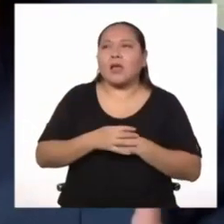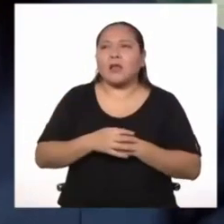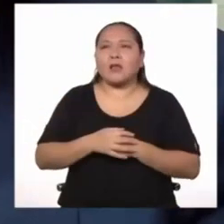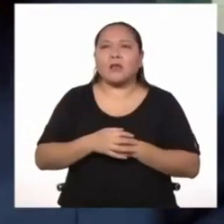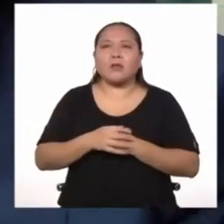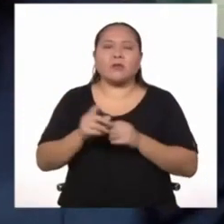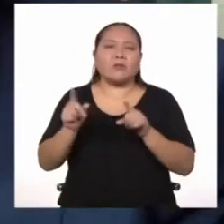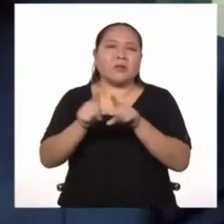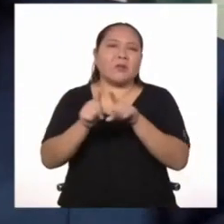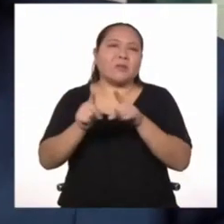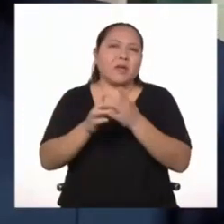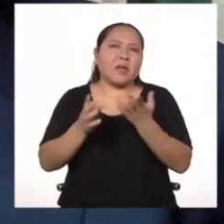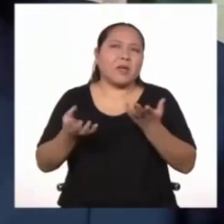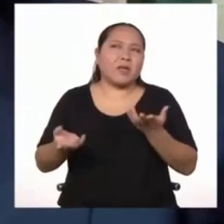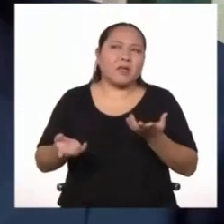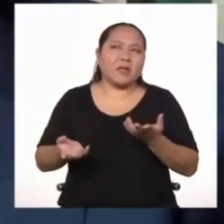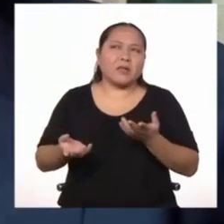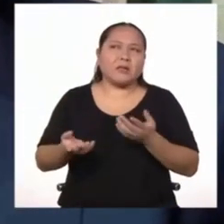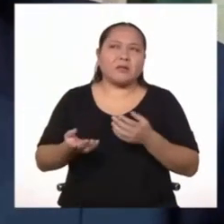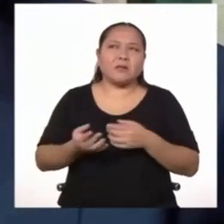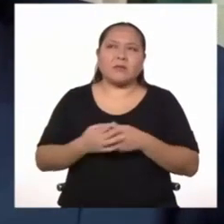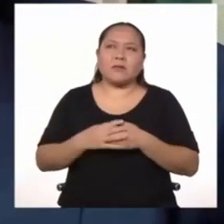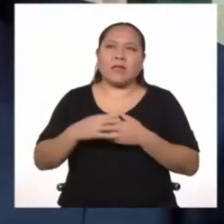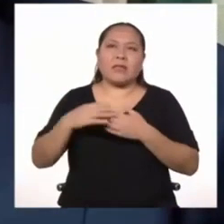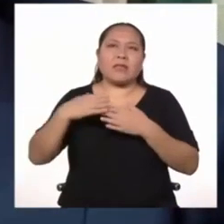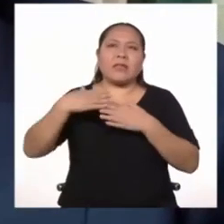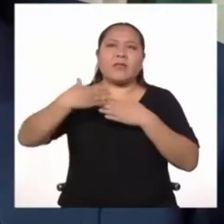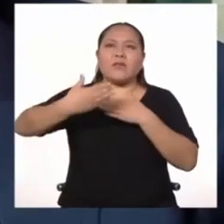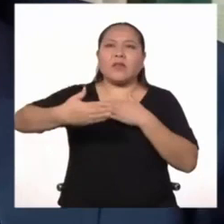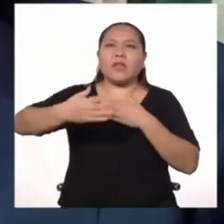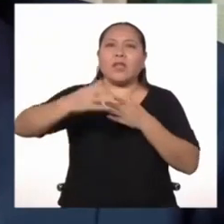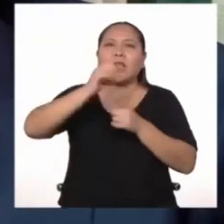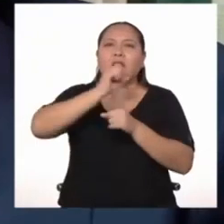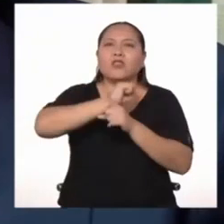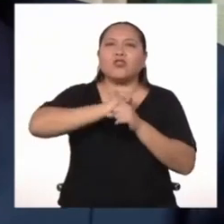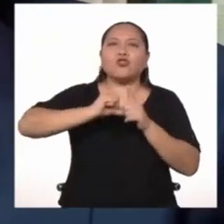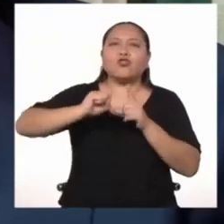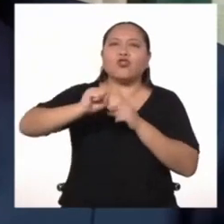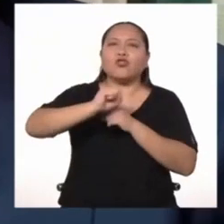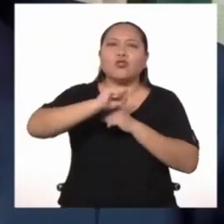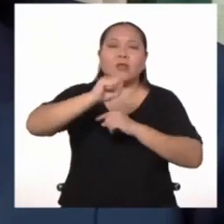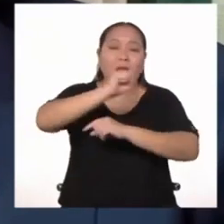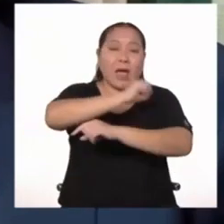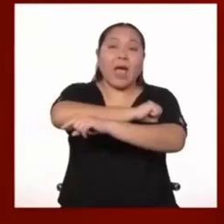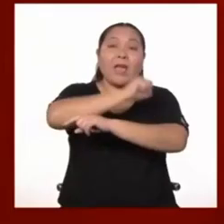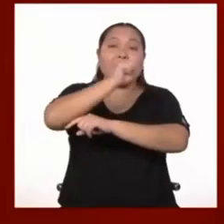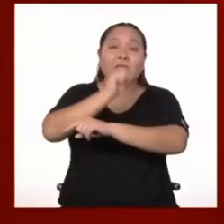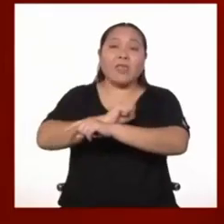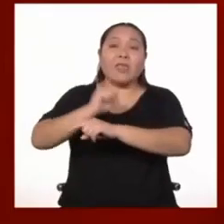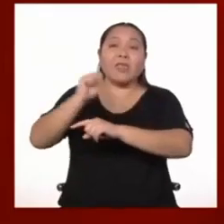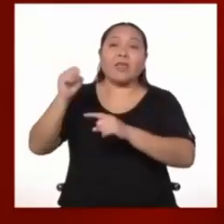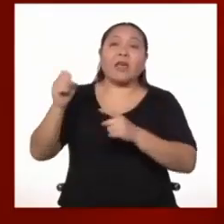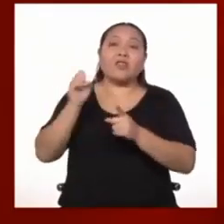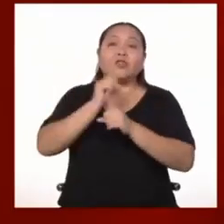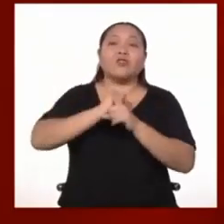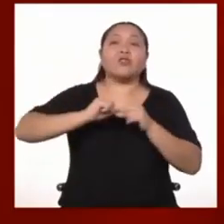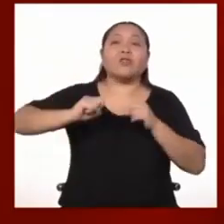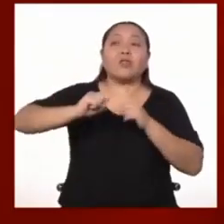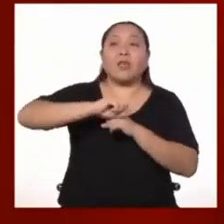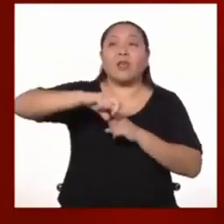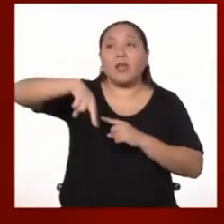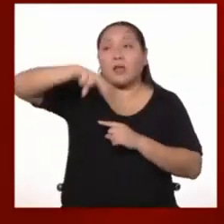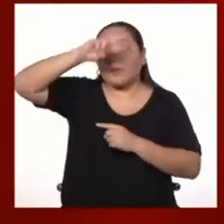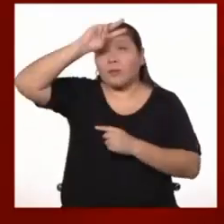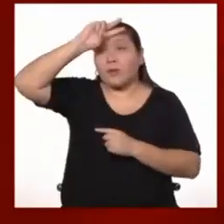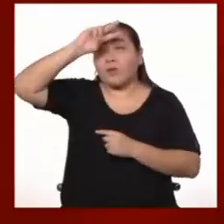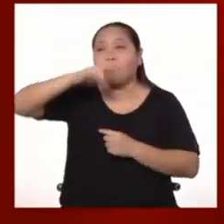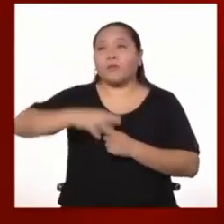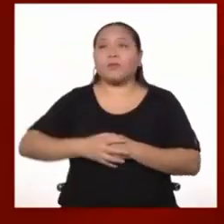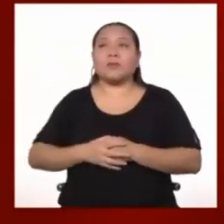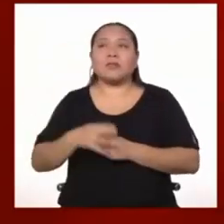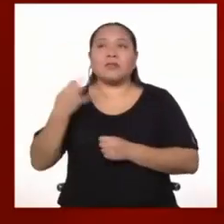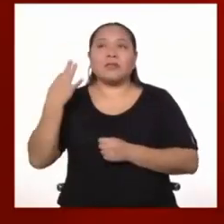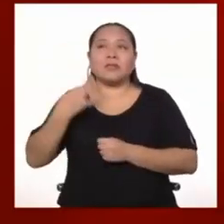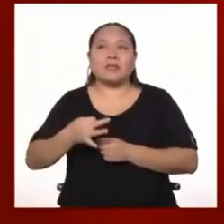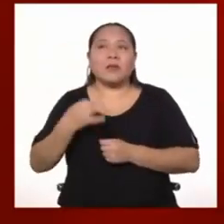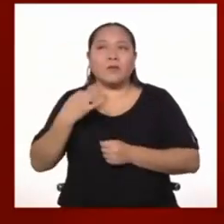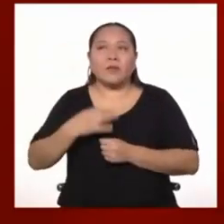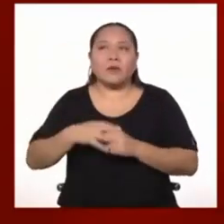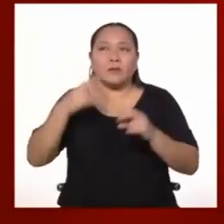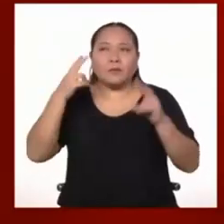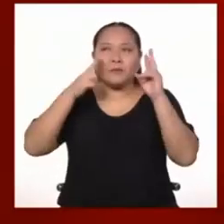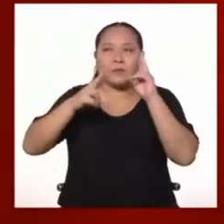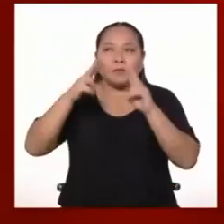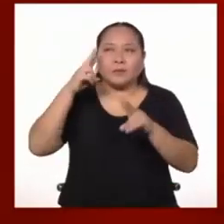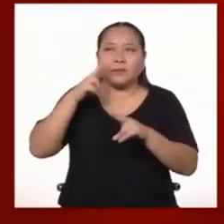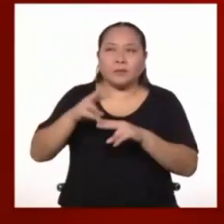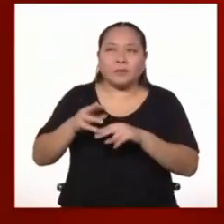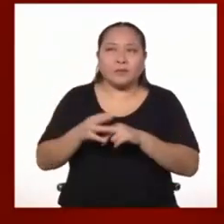historia social, sino que parece en ese en lo que podía ser la sociedad andina y la sociedad peruana en ese momento. Pero siempre mirando, sí, desde una